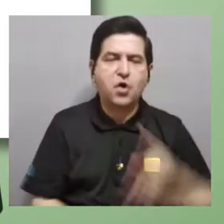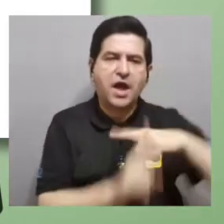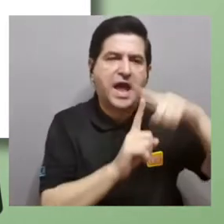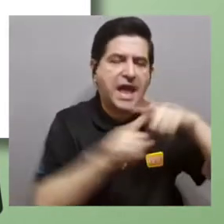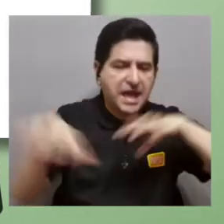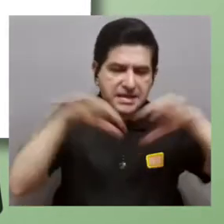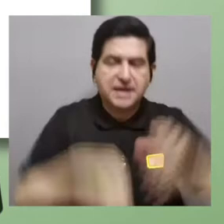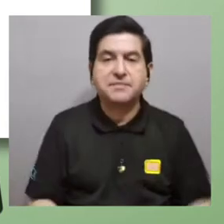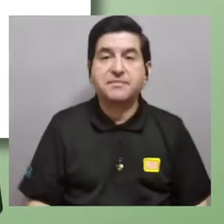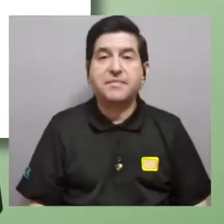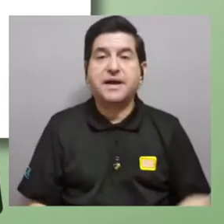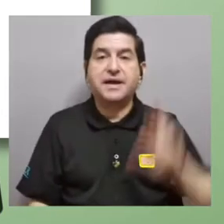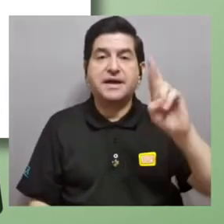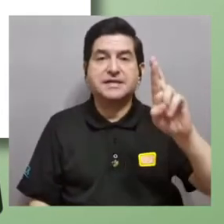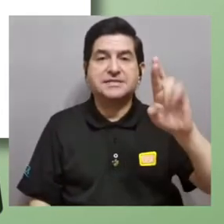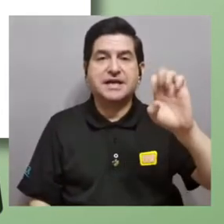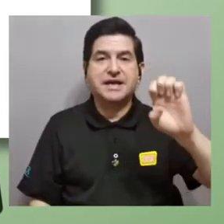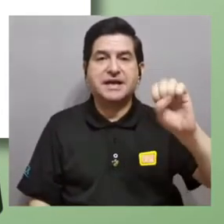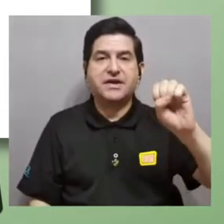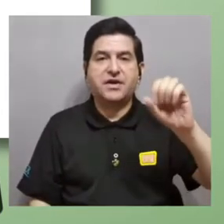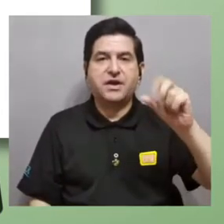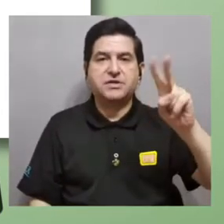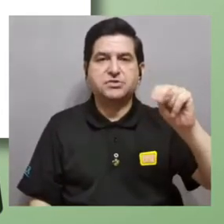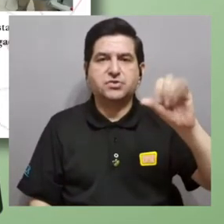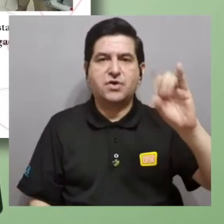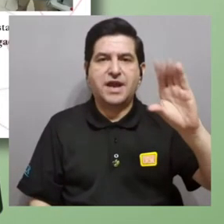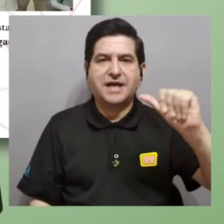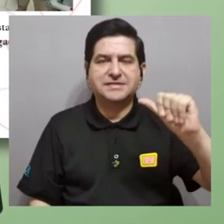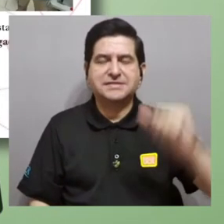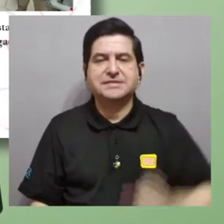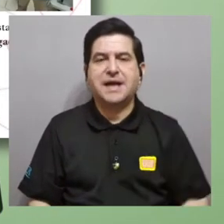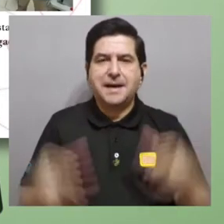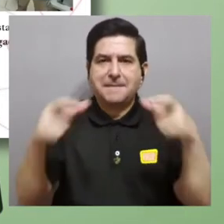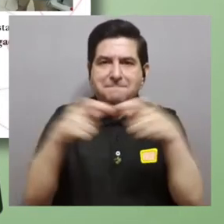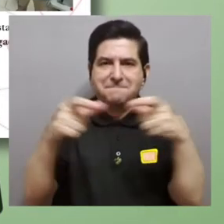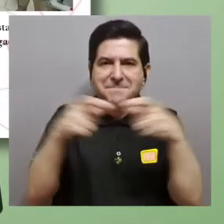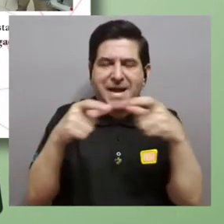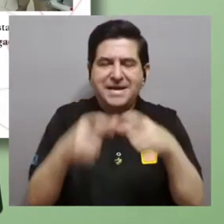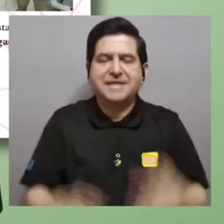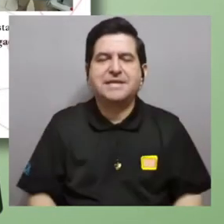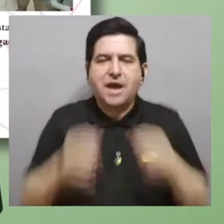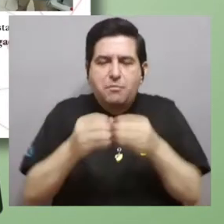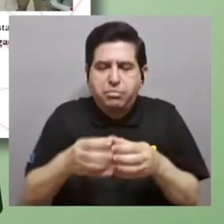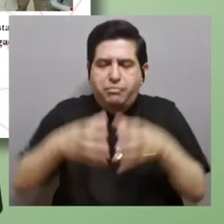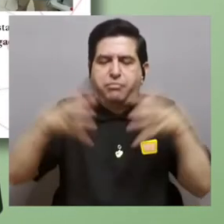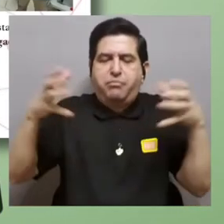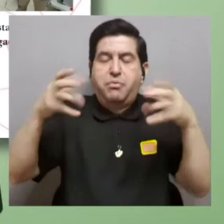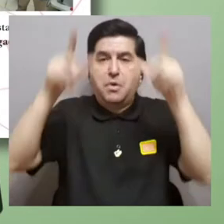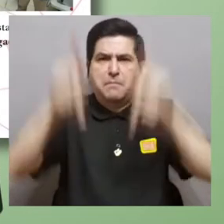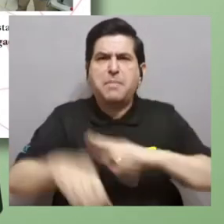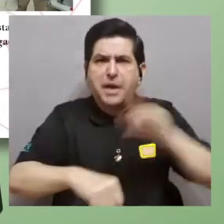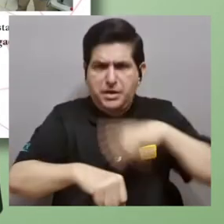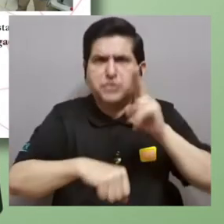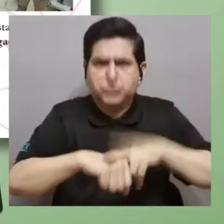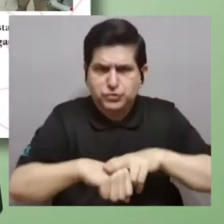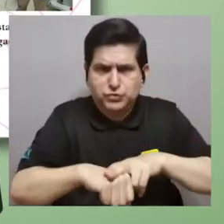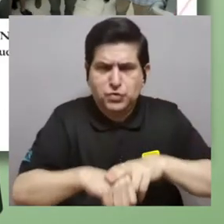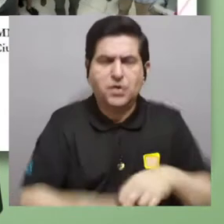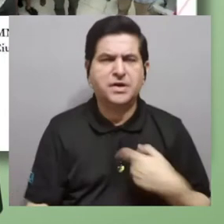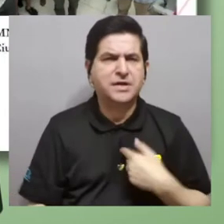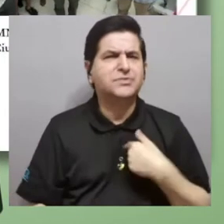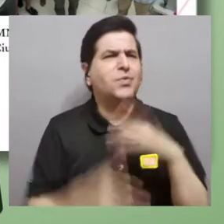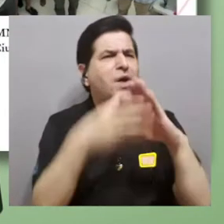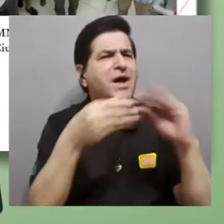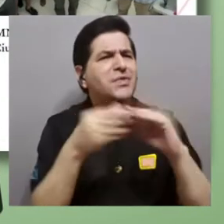doctorado en termodinámica, que es la resonancia magnética nuclear. La resonancia magnética nuclear, pues las personas